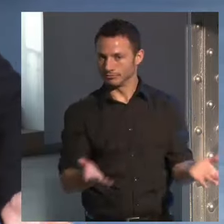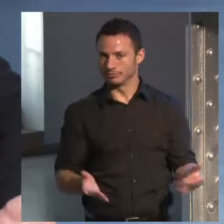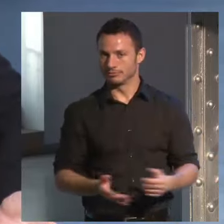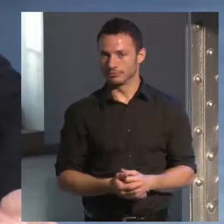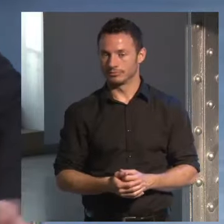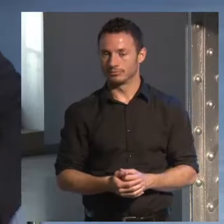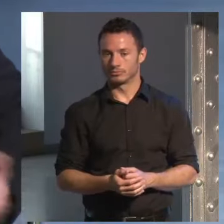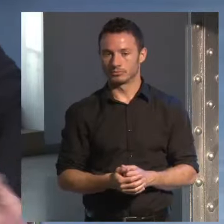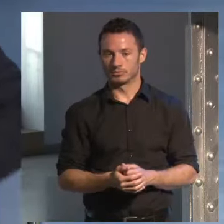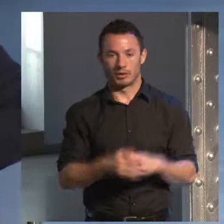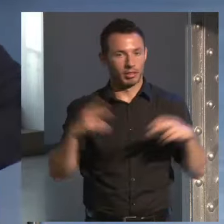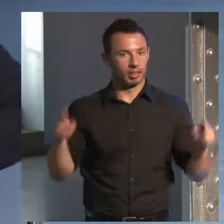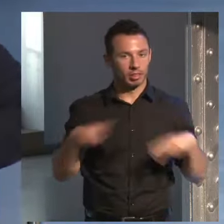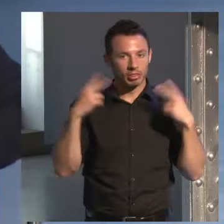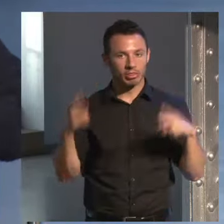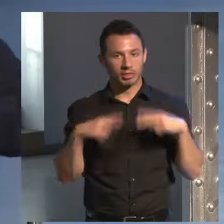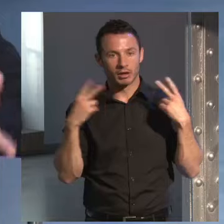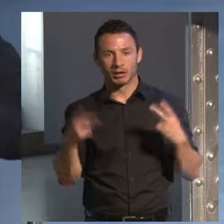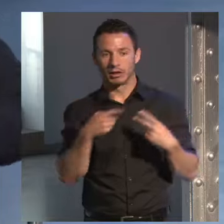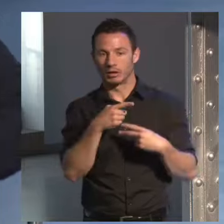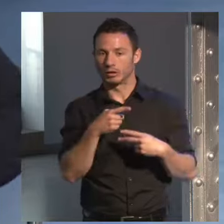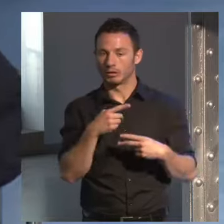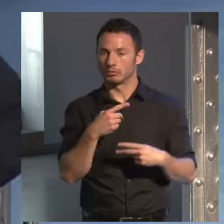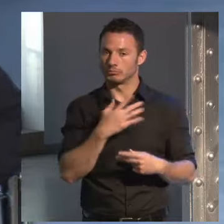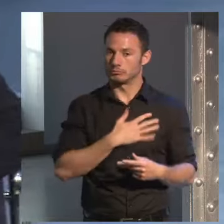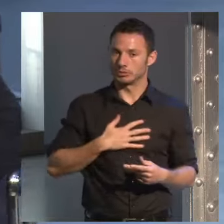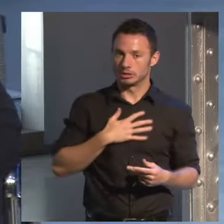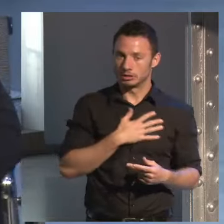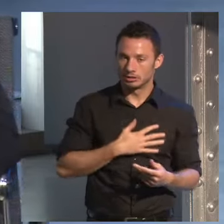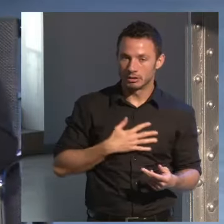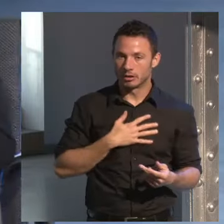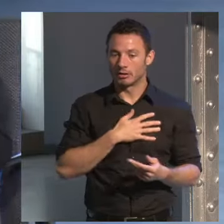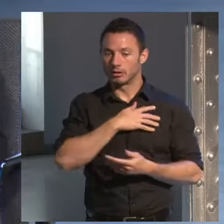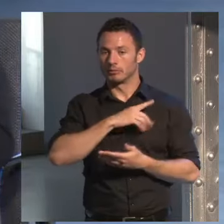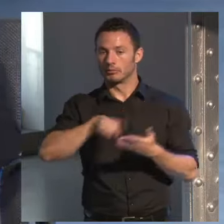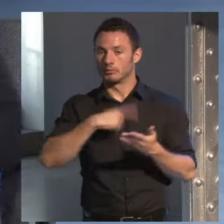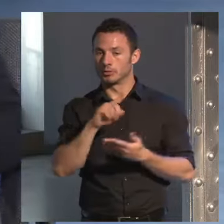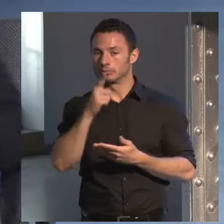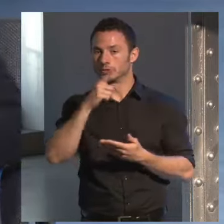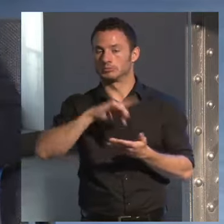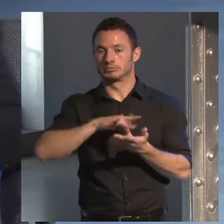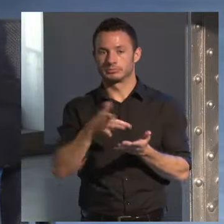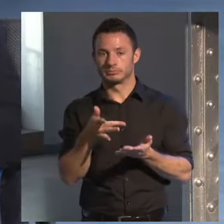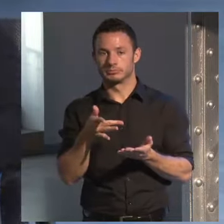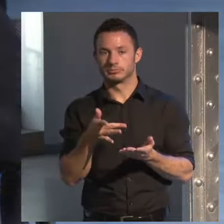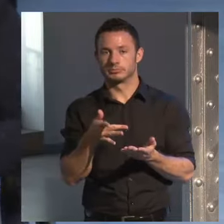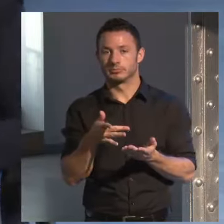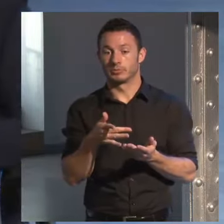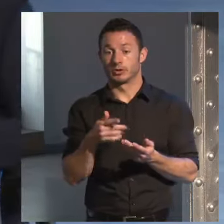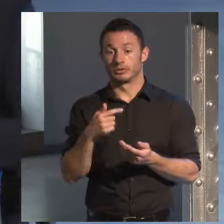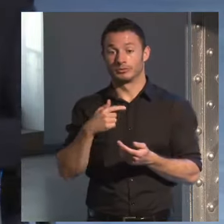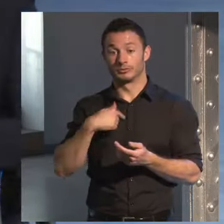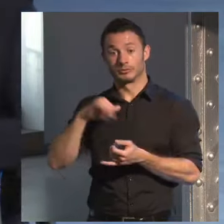cenó con nosotros era un chico muy amable acabamos el primer plato y como siempre hacemos mi